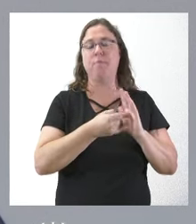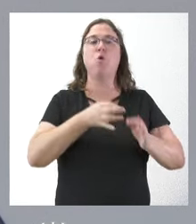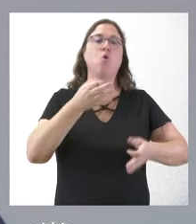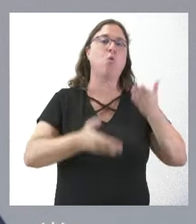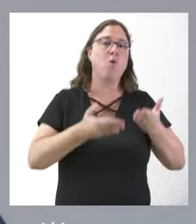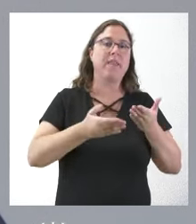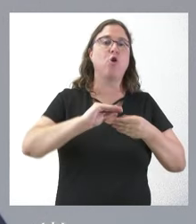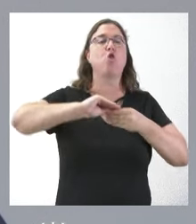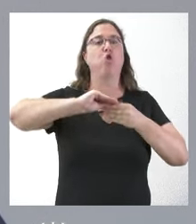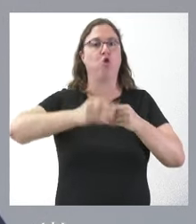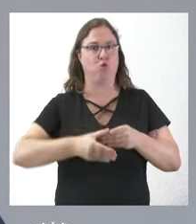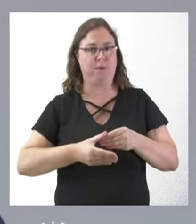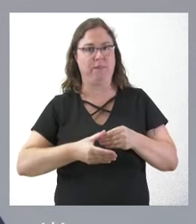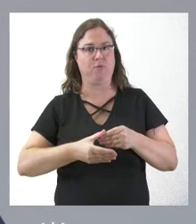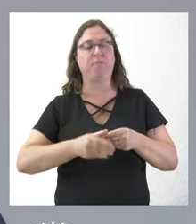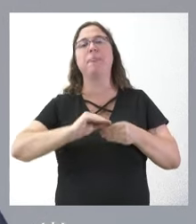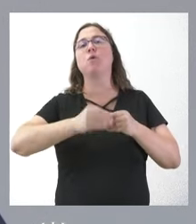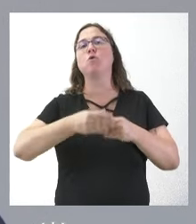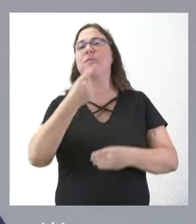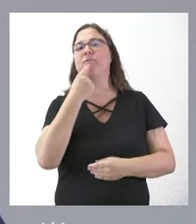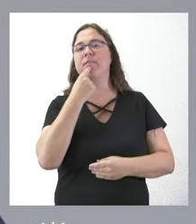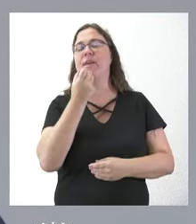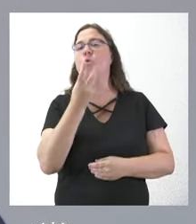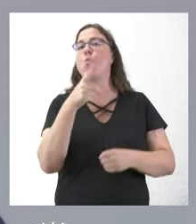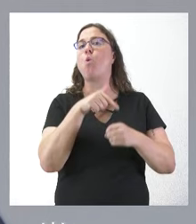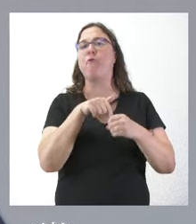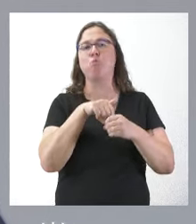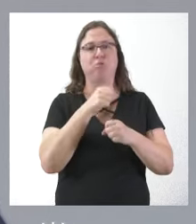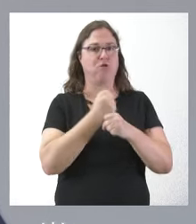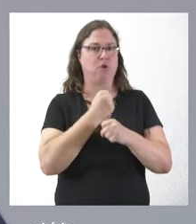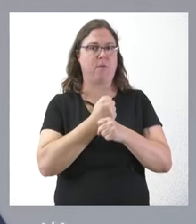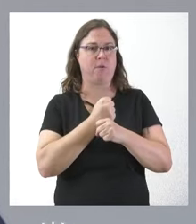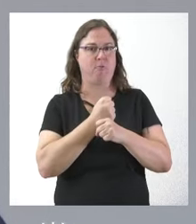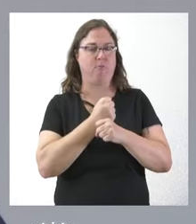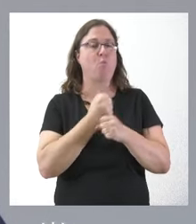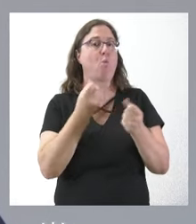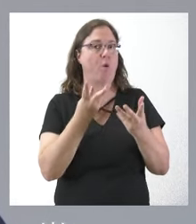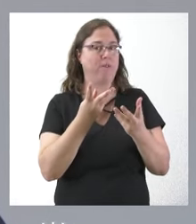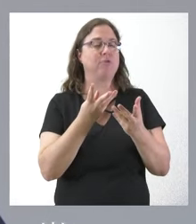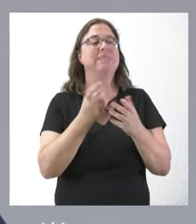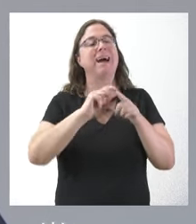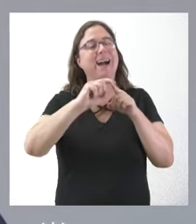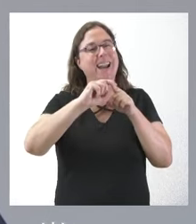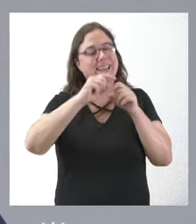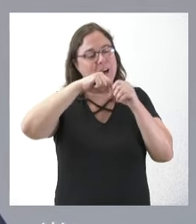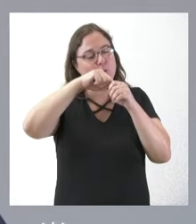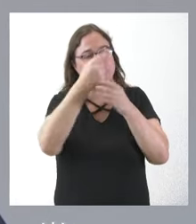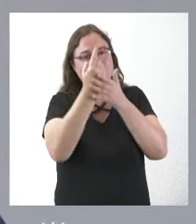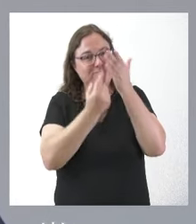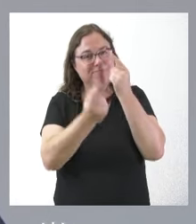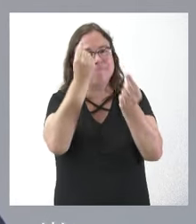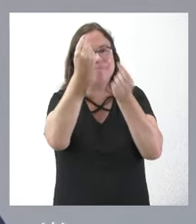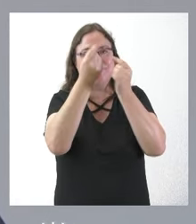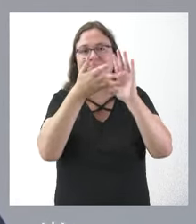documento que determina el número de puestos que existen, las características que tiene cada uno de estos puestos,